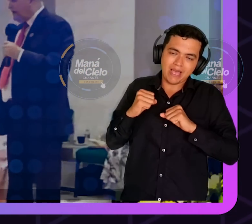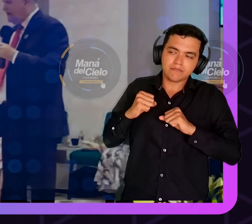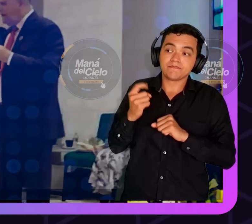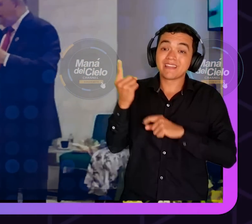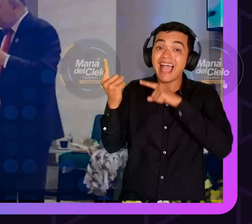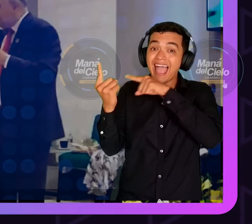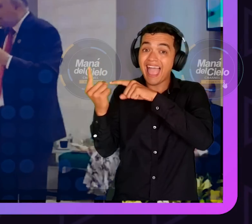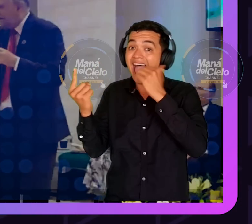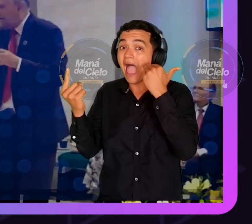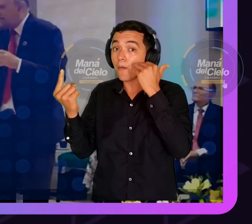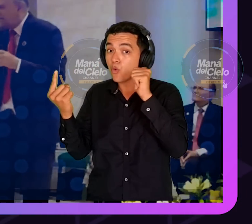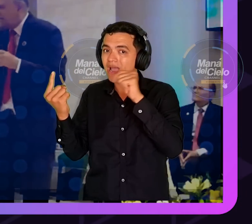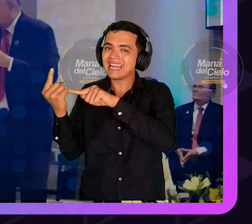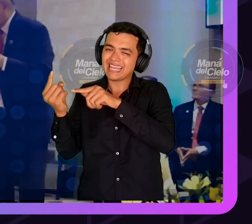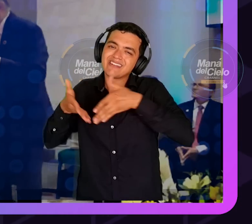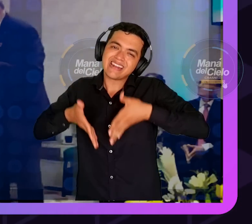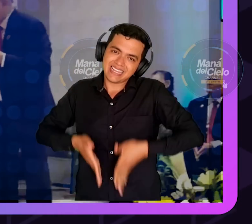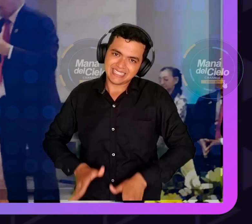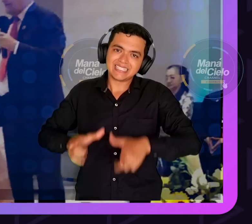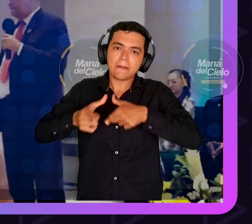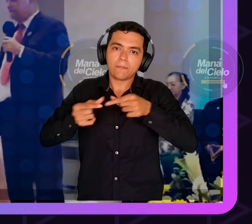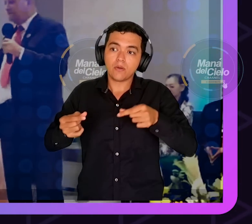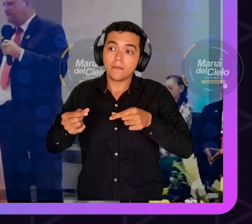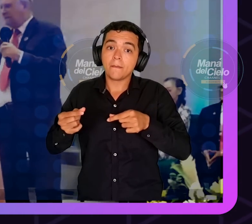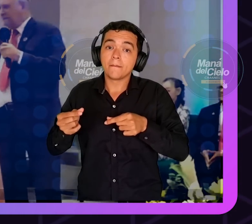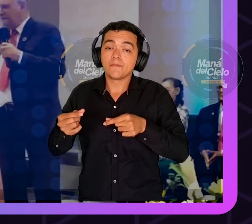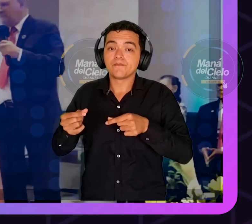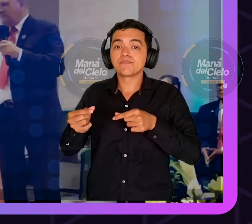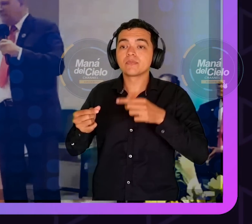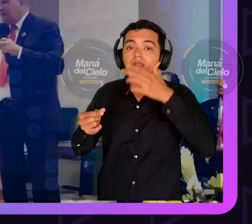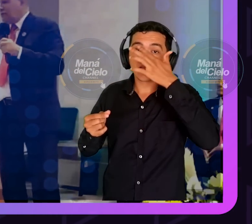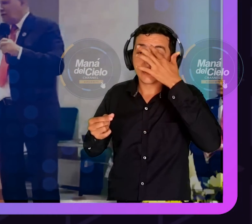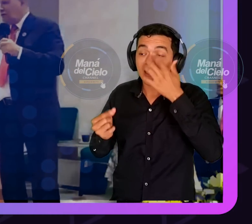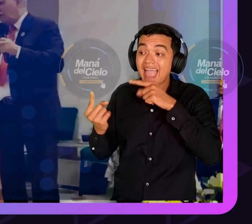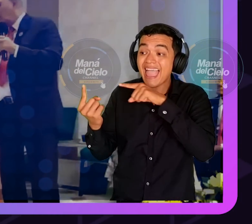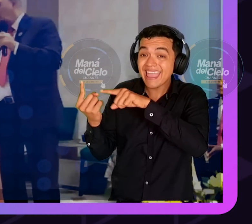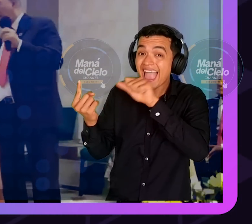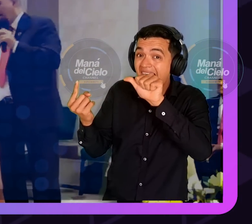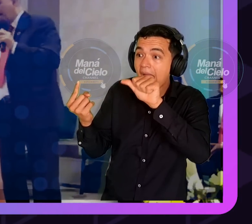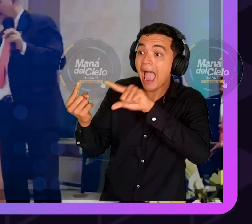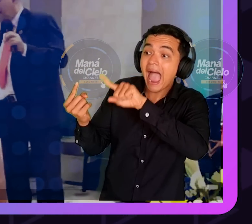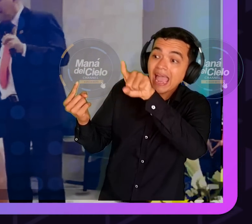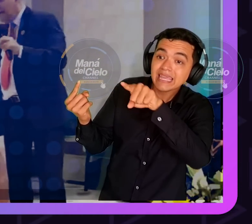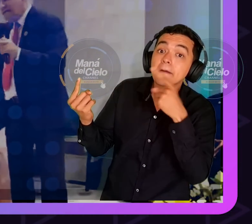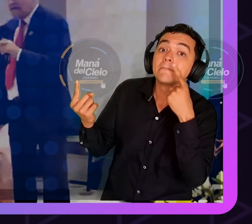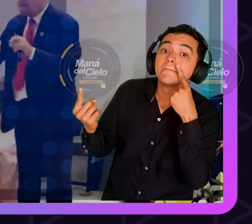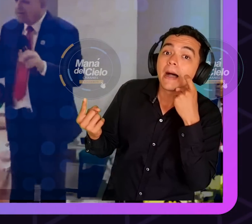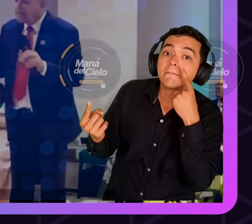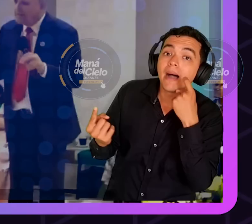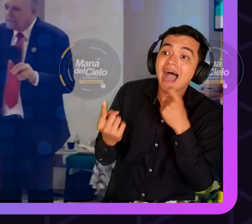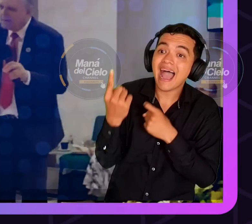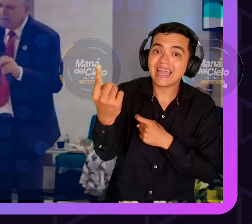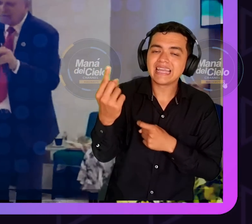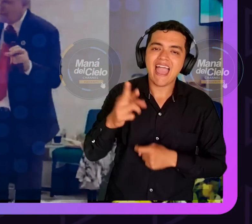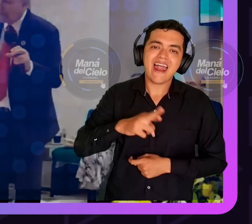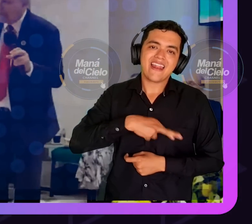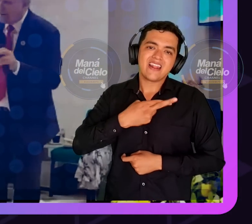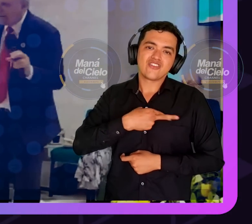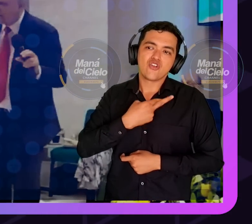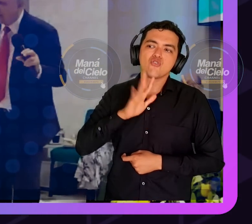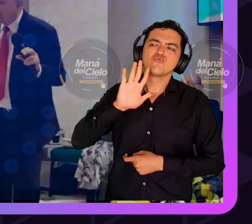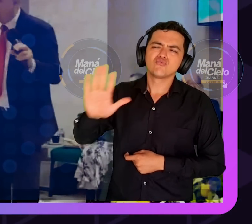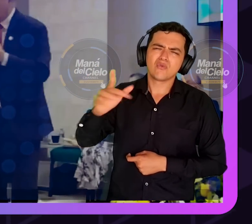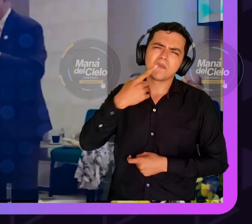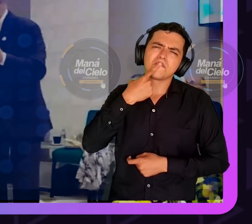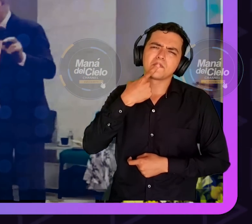Entonces yo tenía ganas de evangelizarla, pero yo, Nihongo Wakaranai, y ella no hablaba en español,